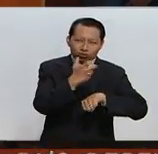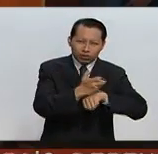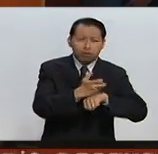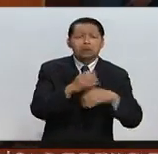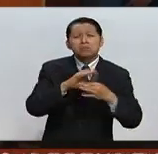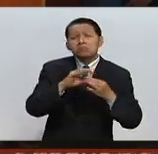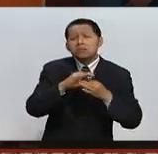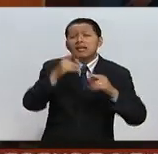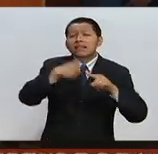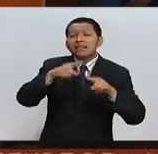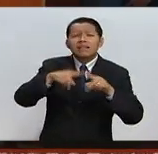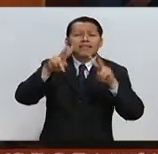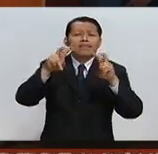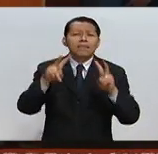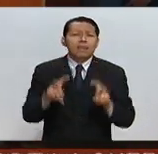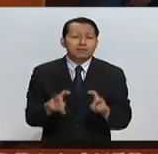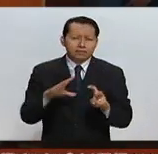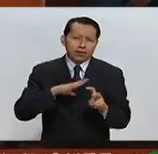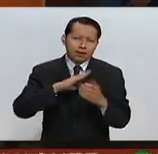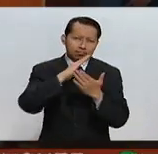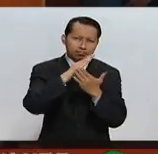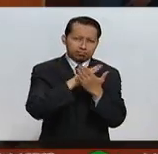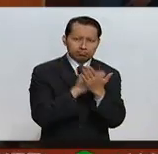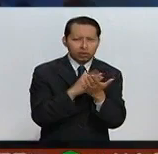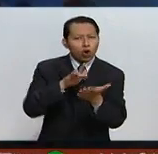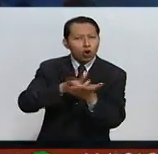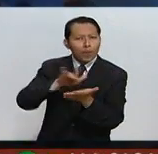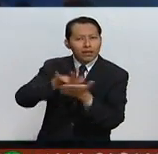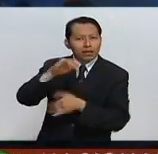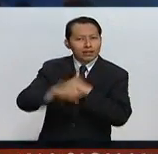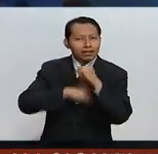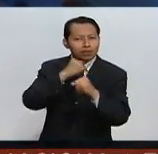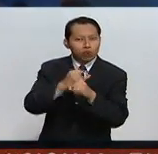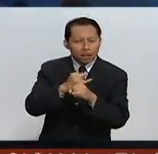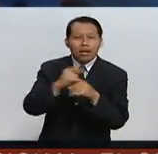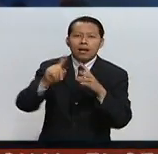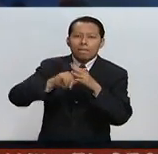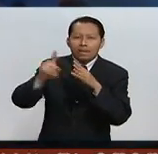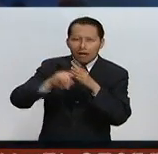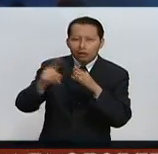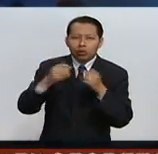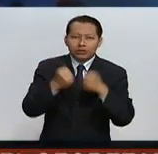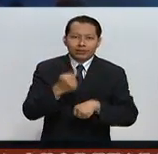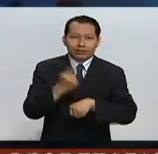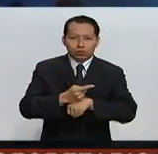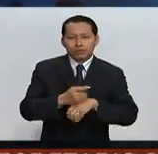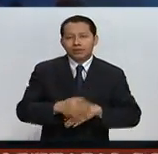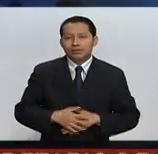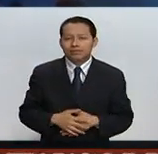diversos temas de la agenda bilateral como la cooperación internacional, migración y seguridad.